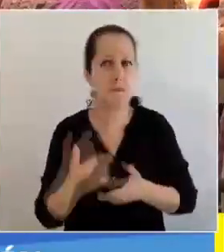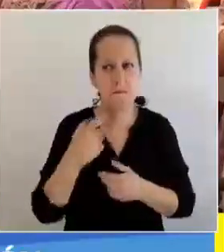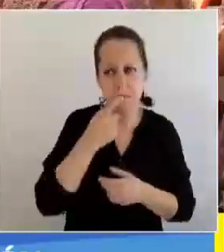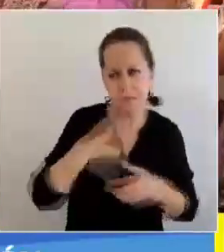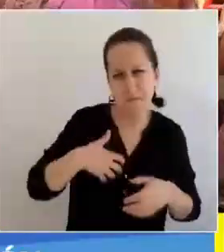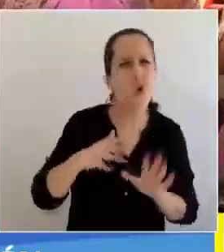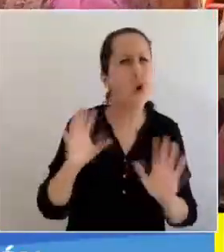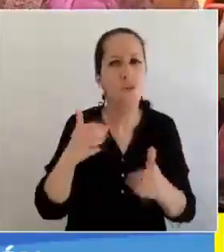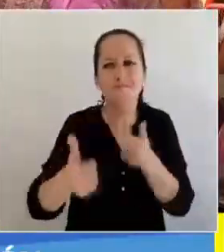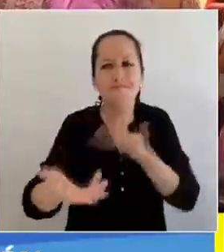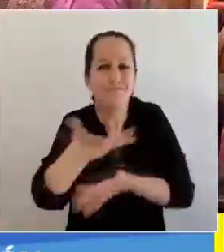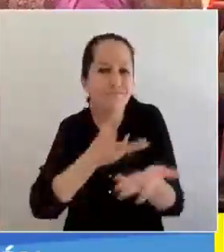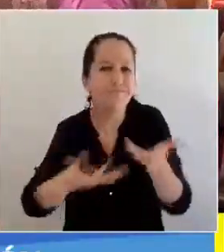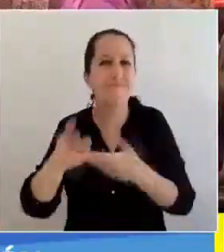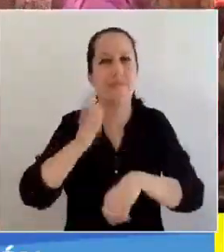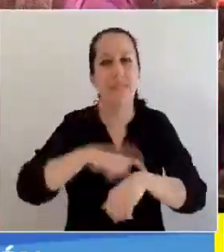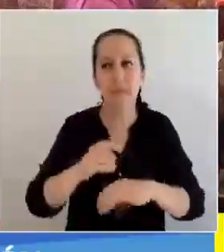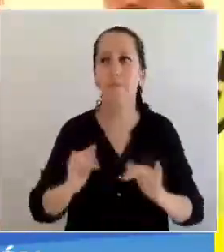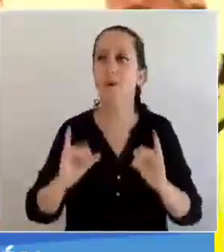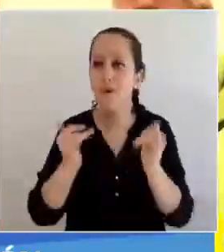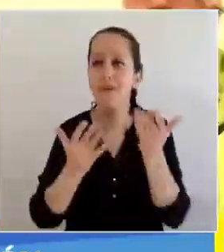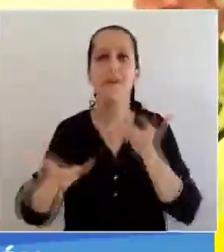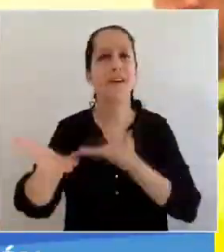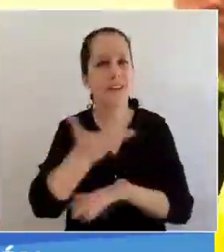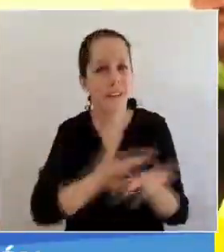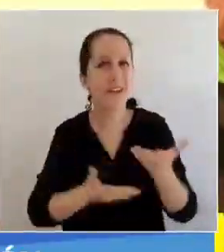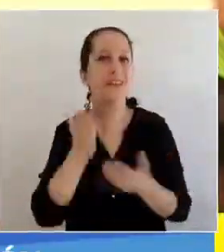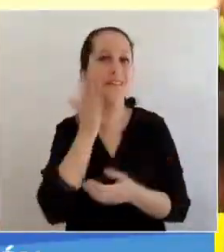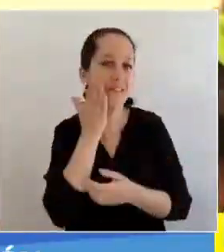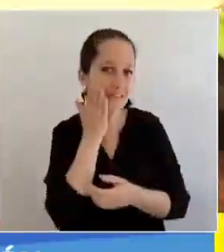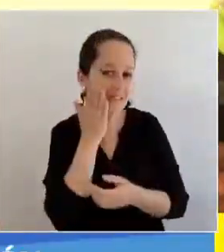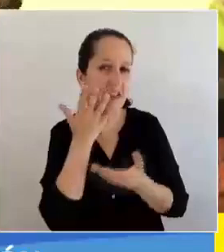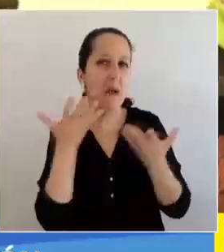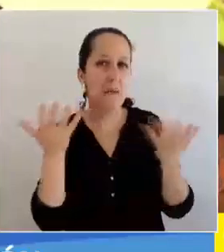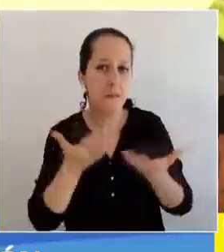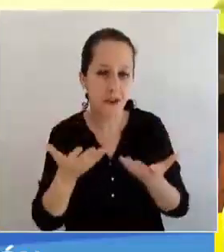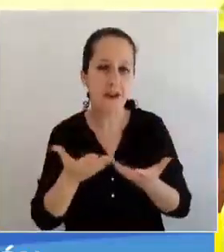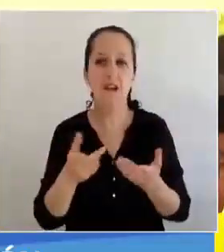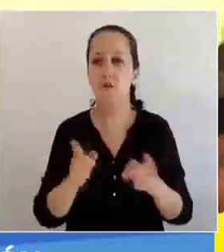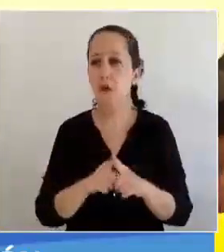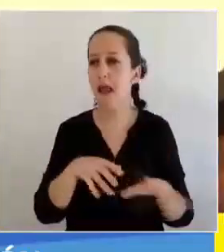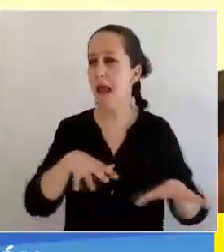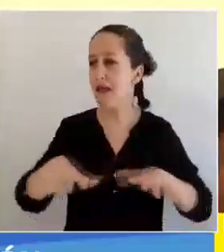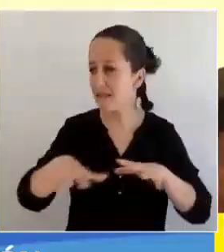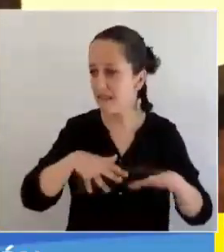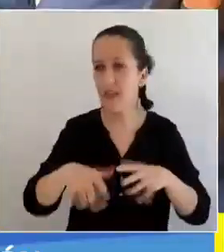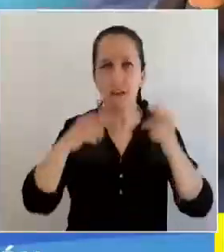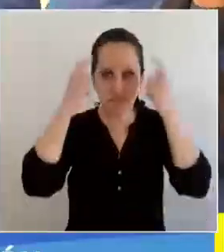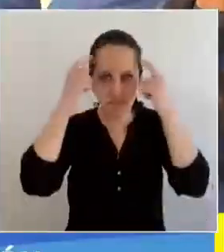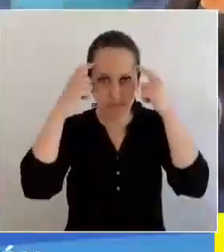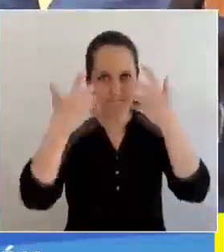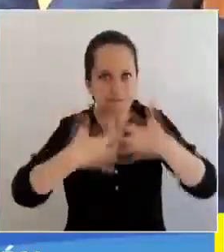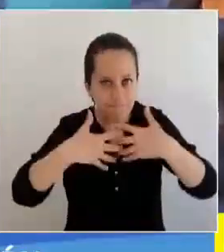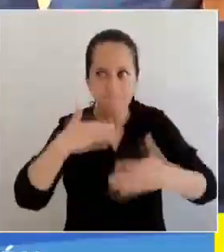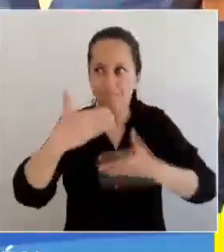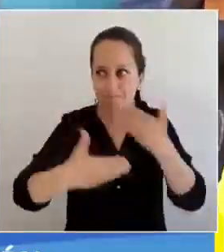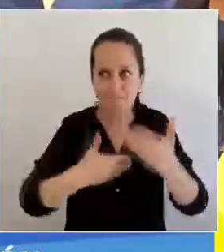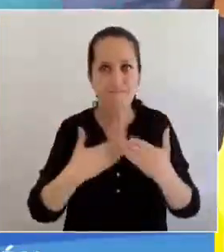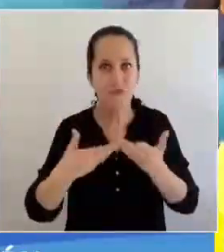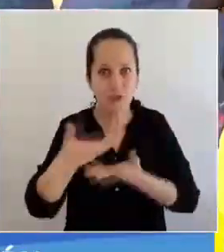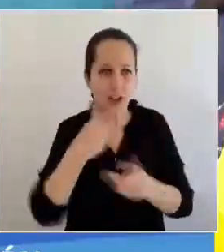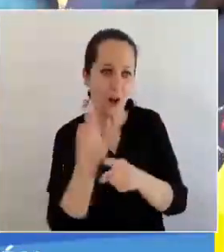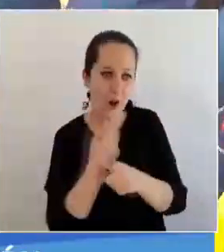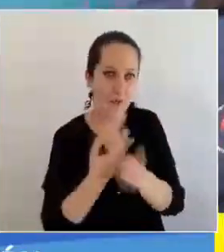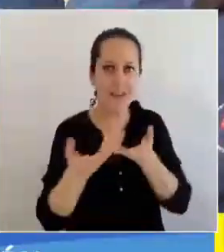esparcimiento y tiempo de calidad de socialización enfocado en el mantenimiento de las actividades cognitivas y sociales